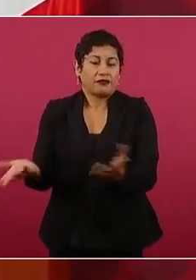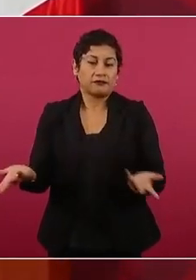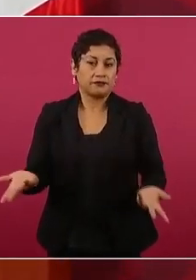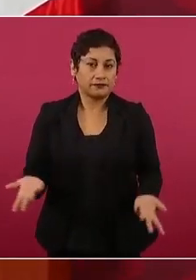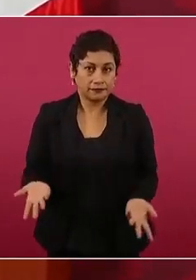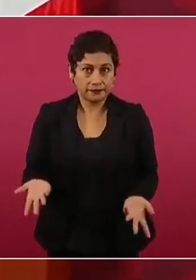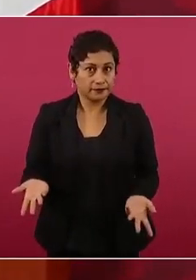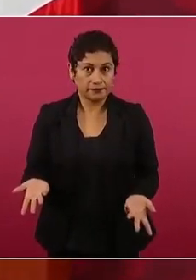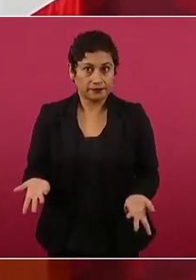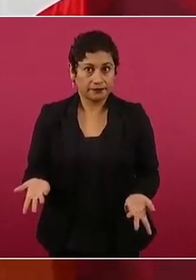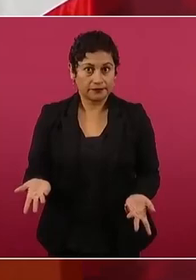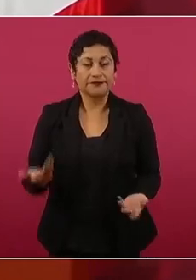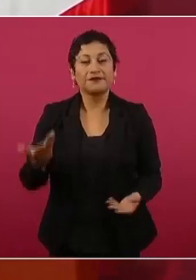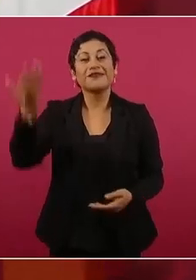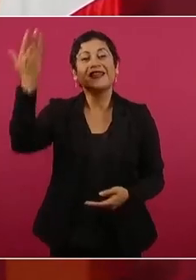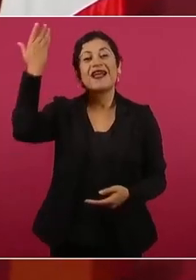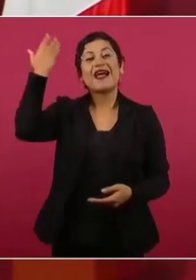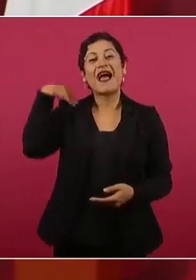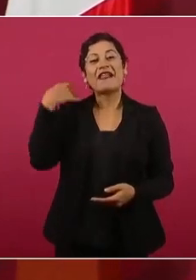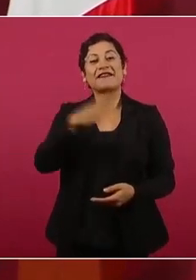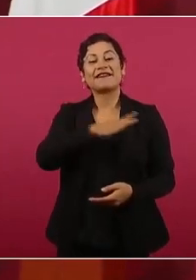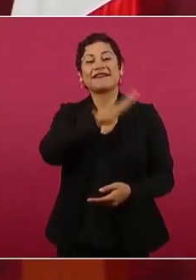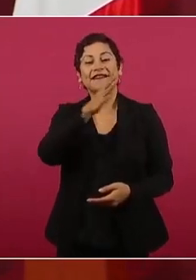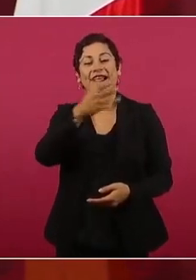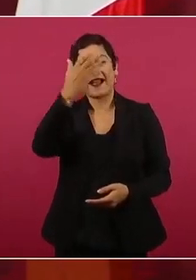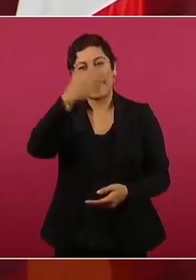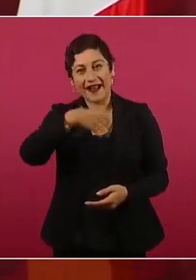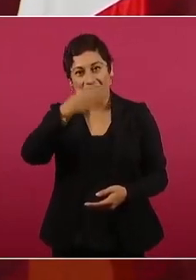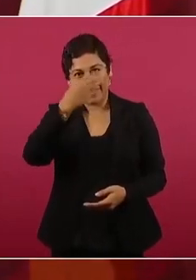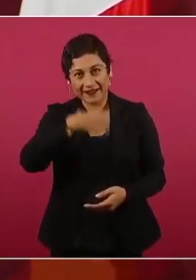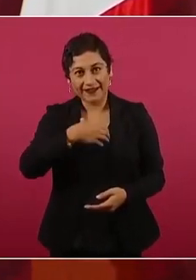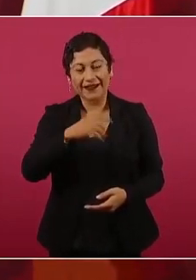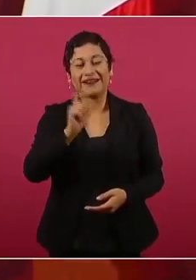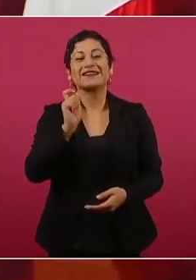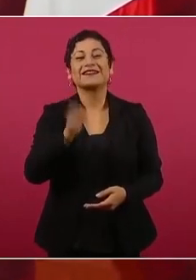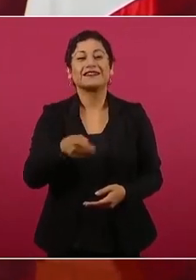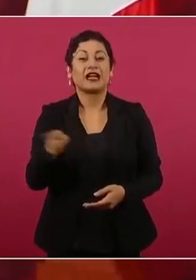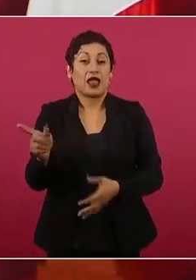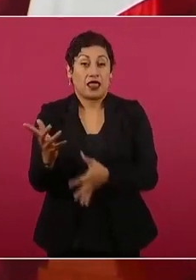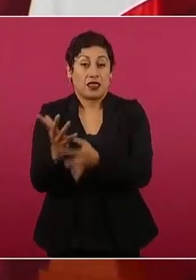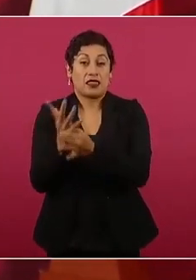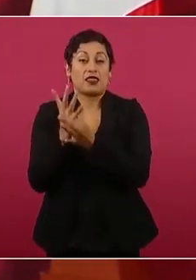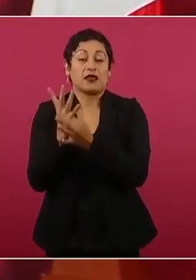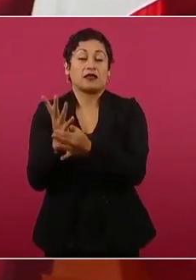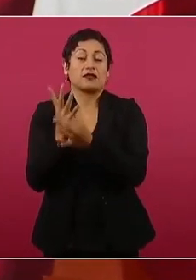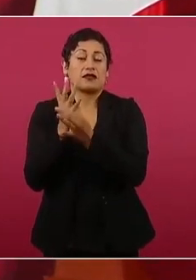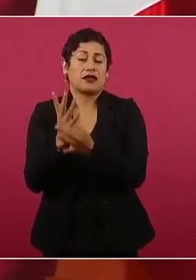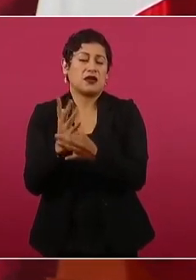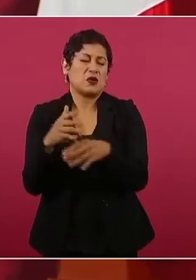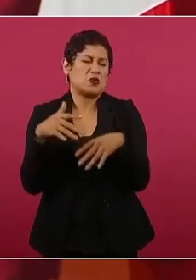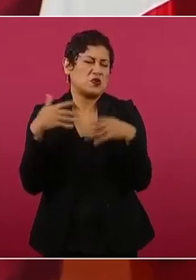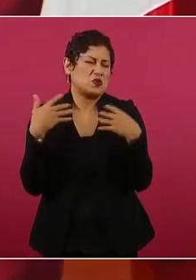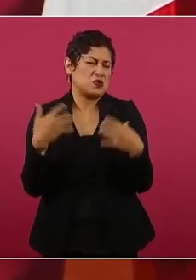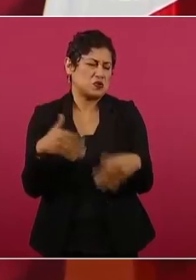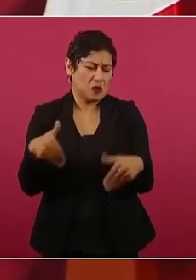Decía el general Cárdenas que no había cosa que le molestara más que eso.